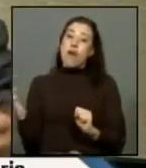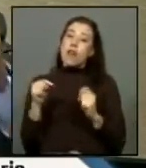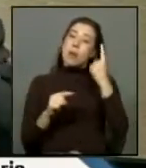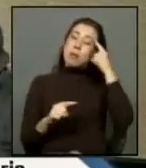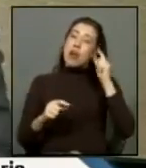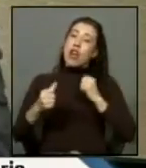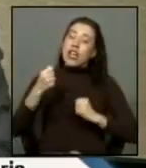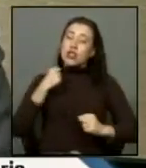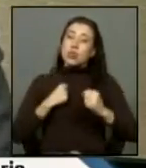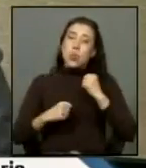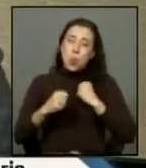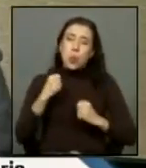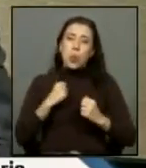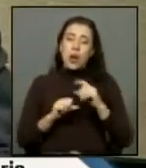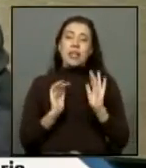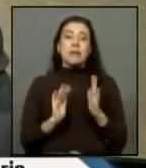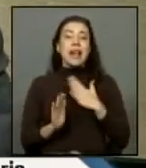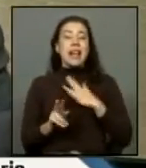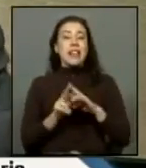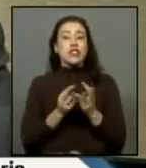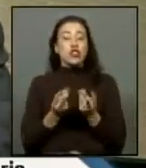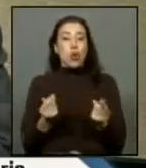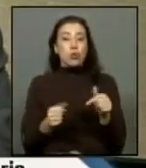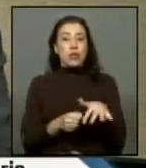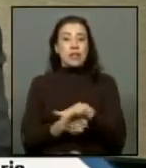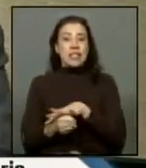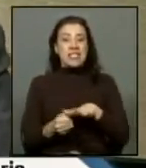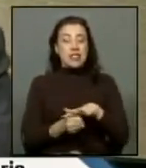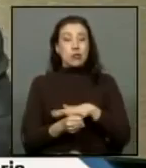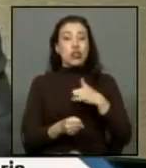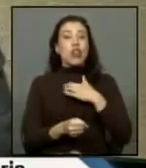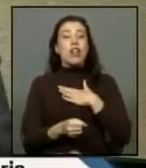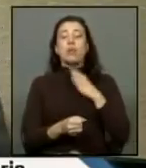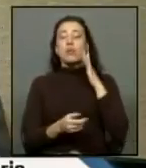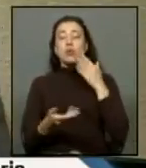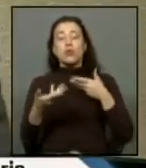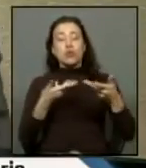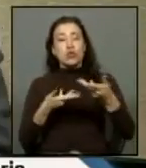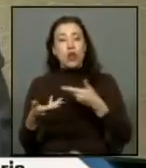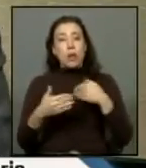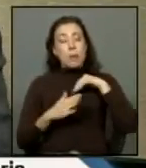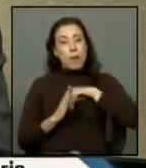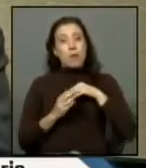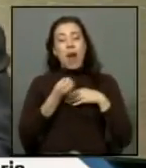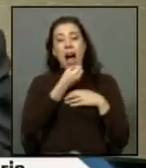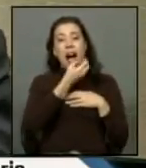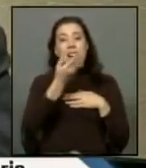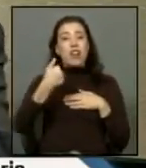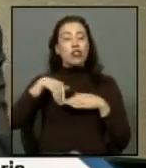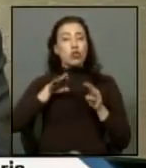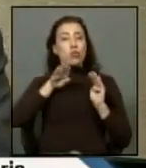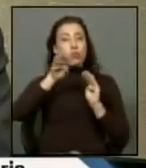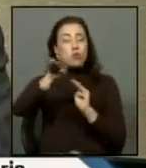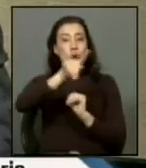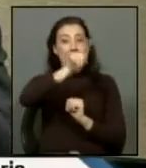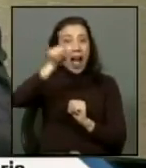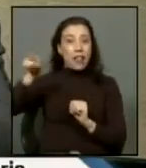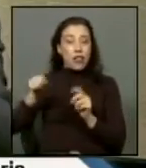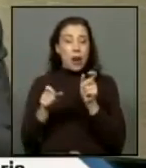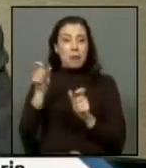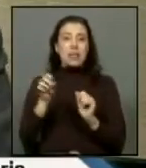padecido y esperan que se resuelva esta situación con ellos queremos solidarizar profundamente y decirles que estamos con ellos pero además